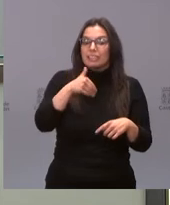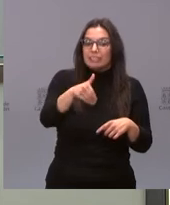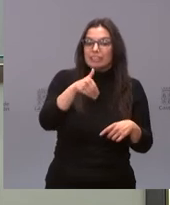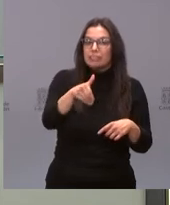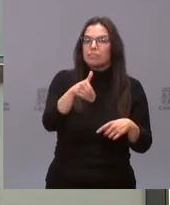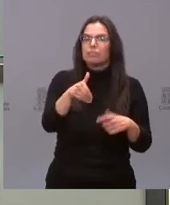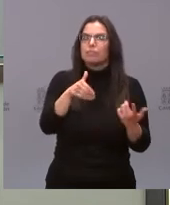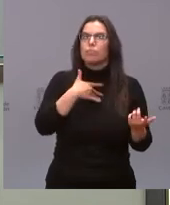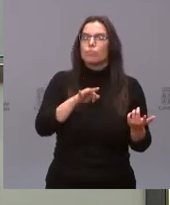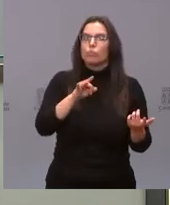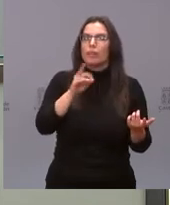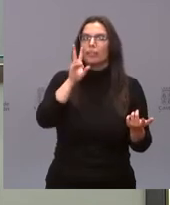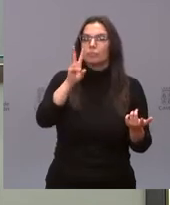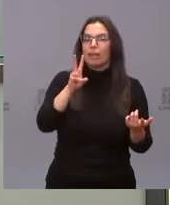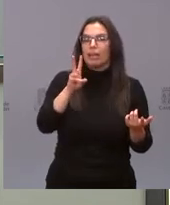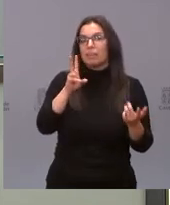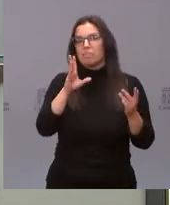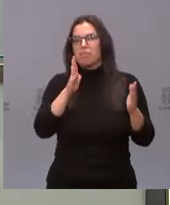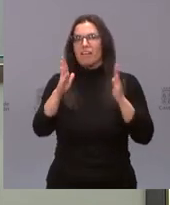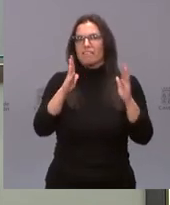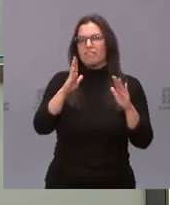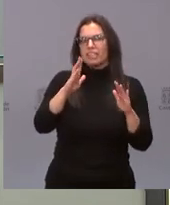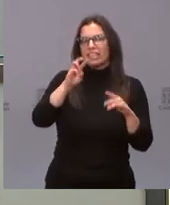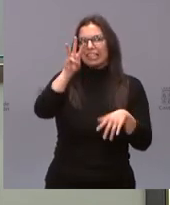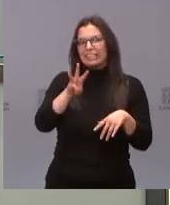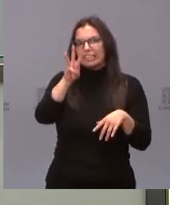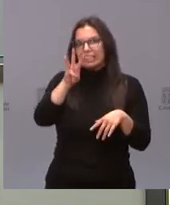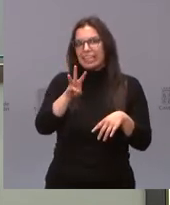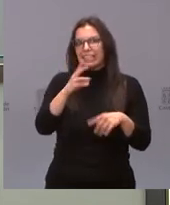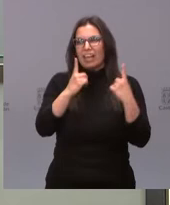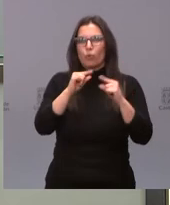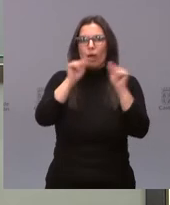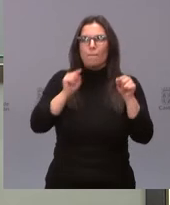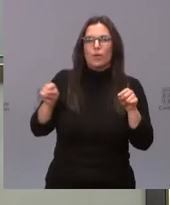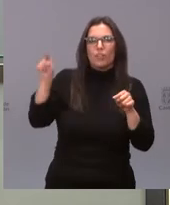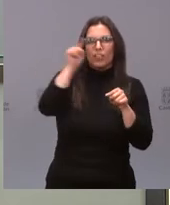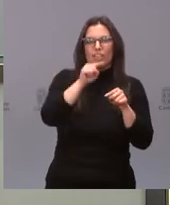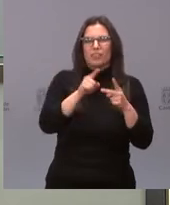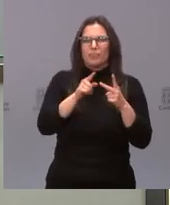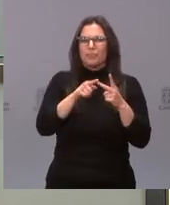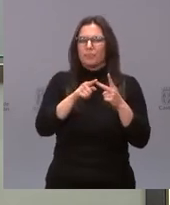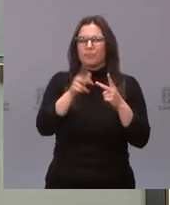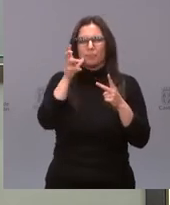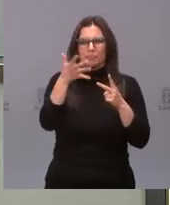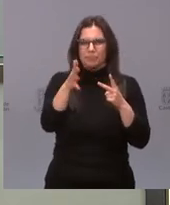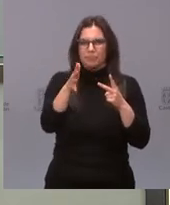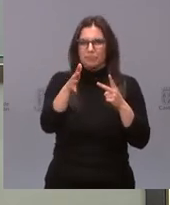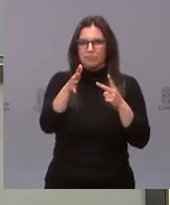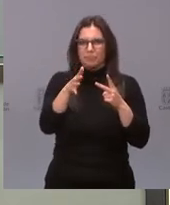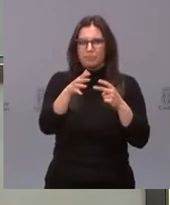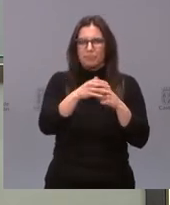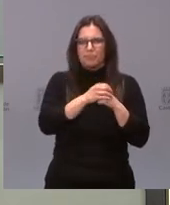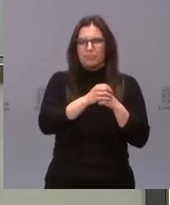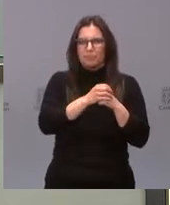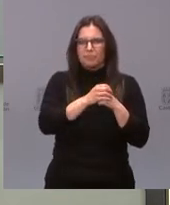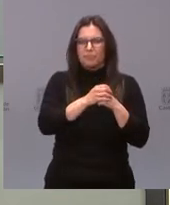ver una fase 3 en alguna de las provincias de Castilla y León. Y por otra parte le quería preguntar por la situación de las especialidades